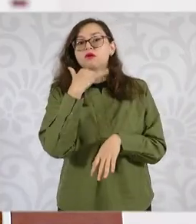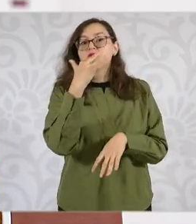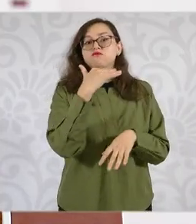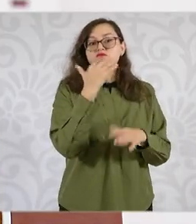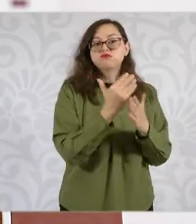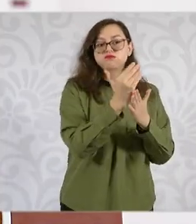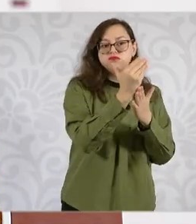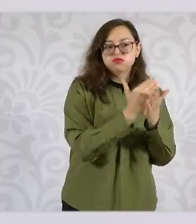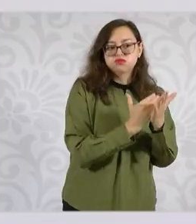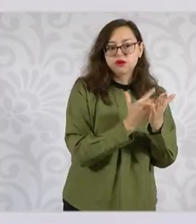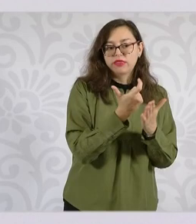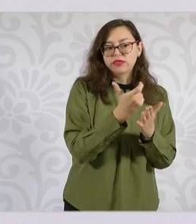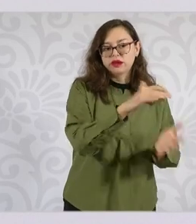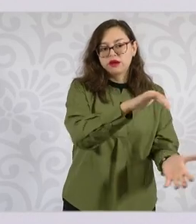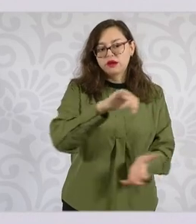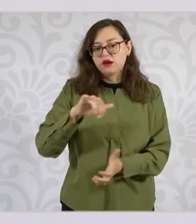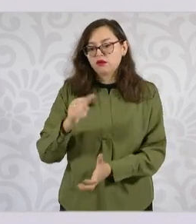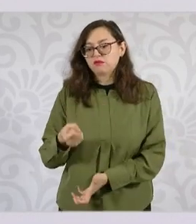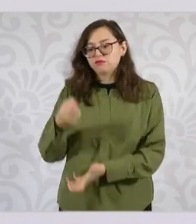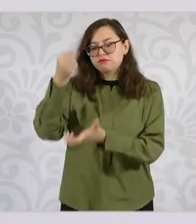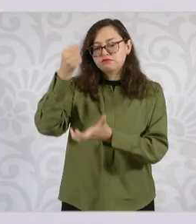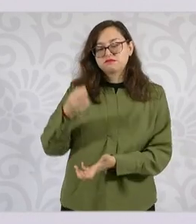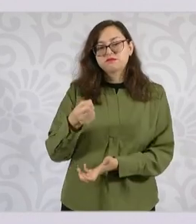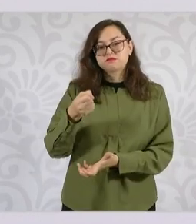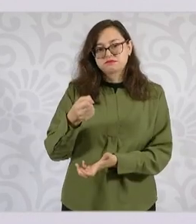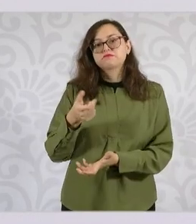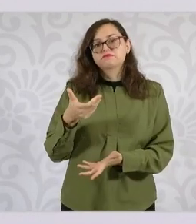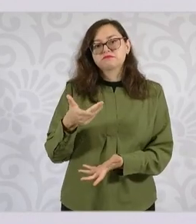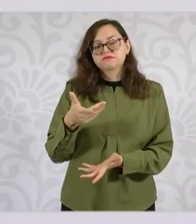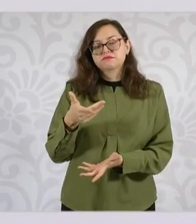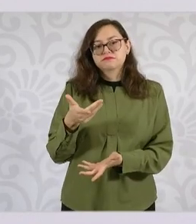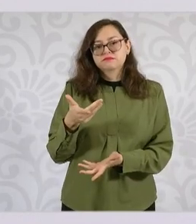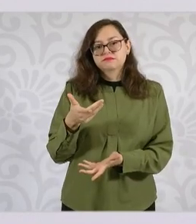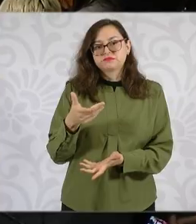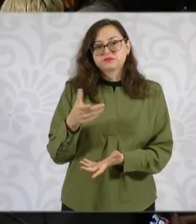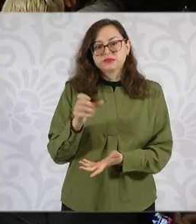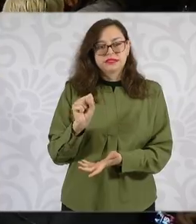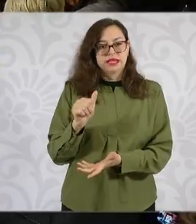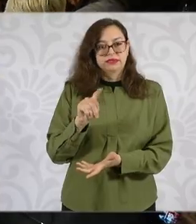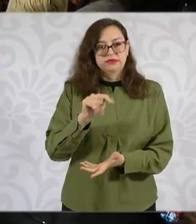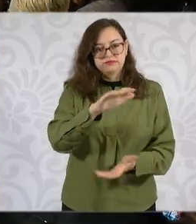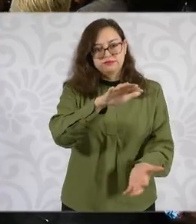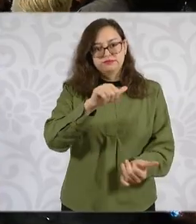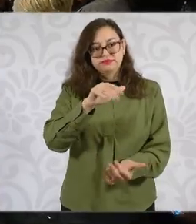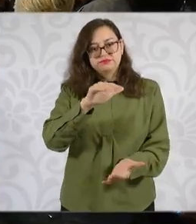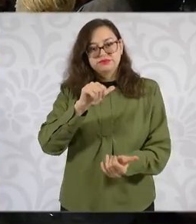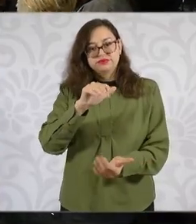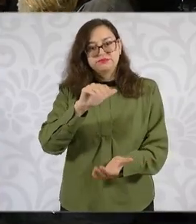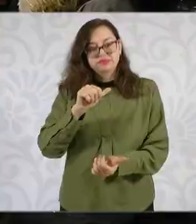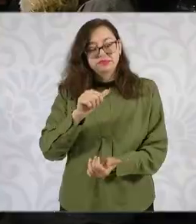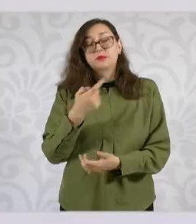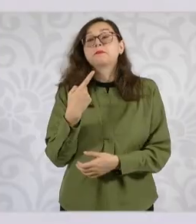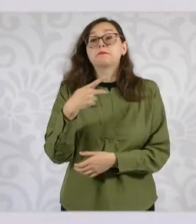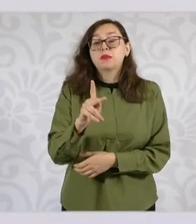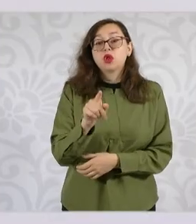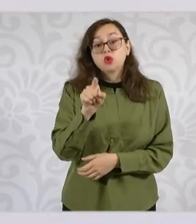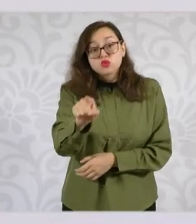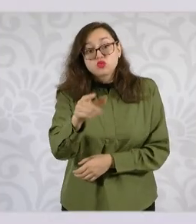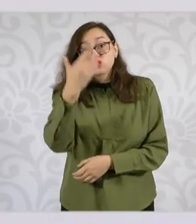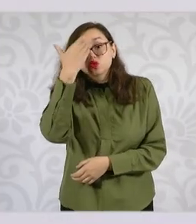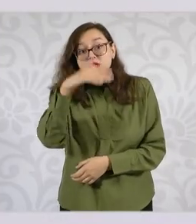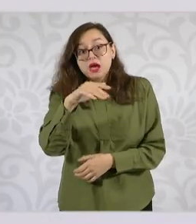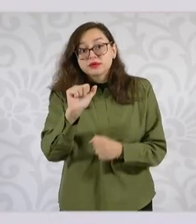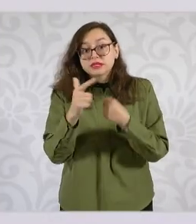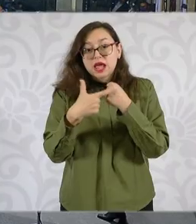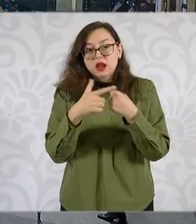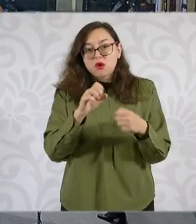evidentemente ese recurso se va a donde se tiene que pagar, que es a la hacienda pública. Pero si hay algún caso en particular, pues lo